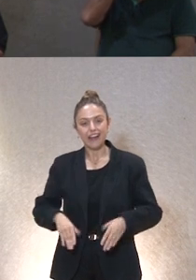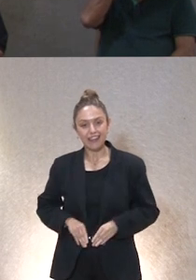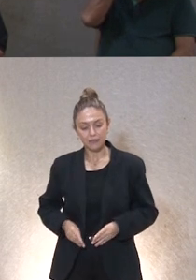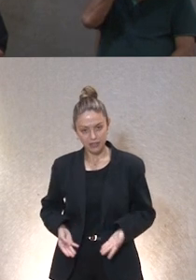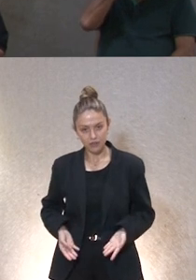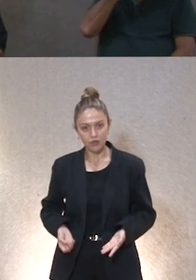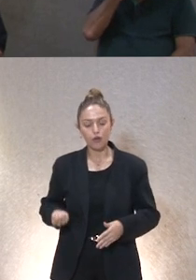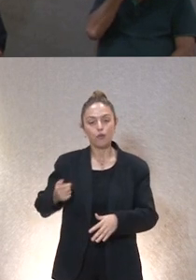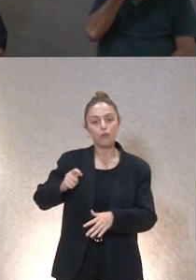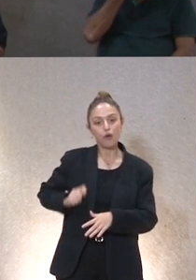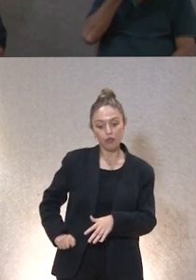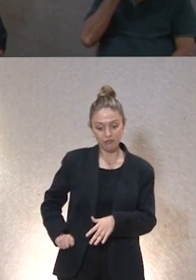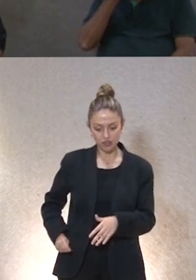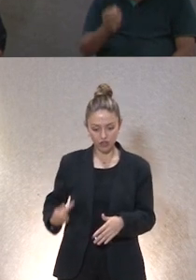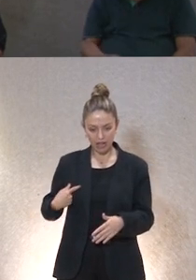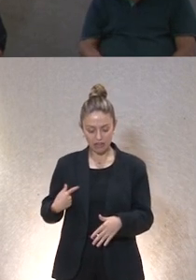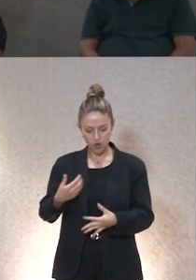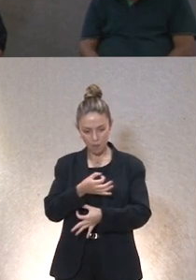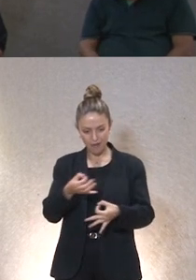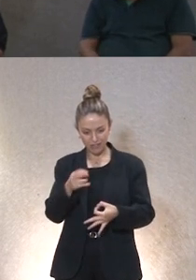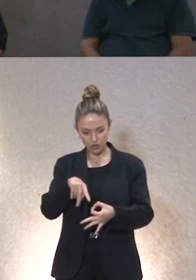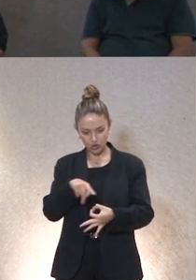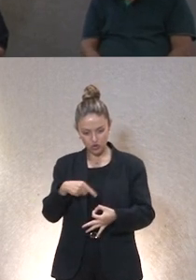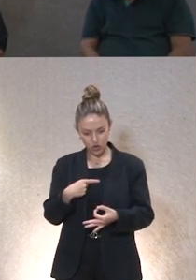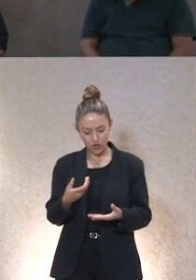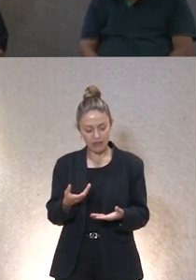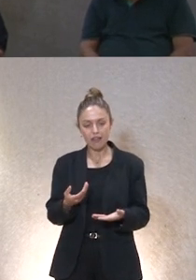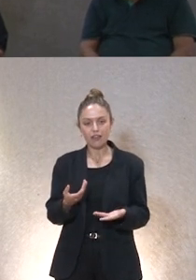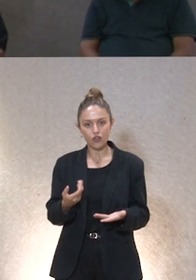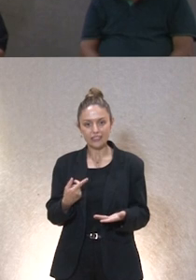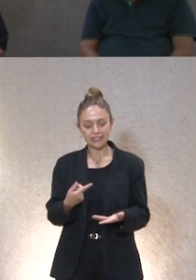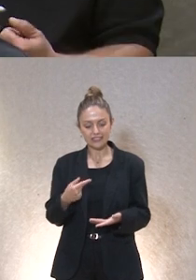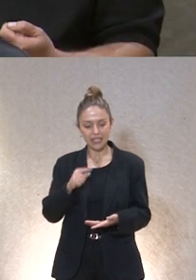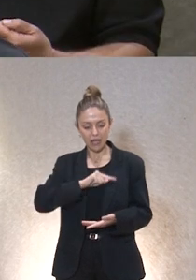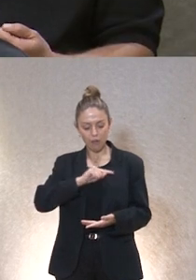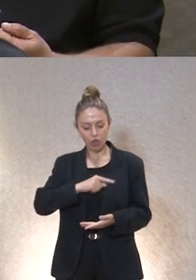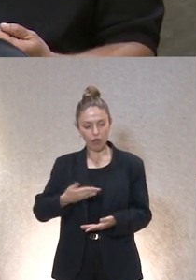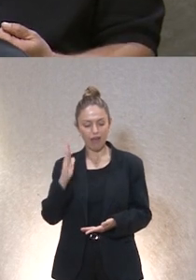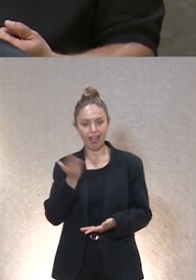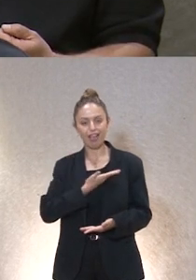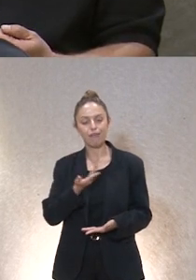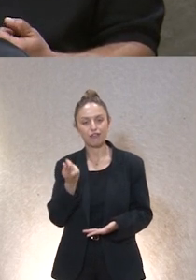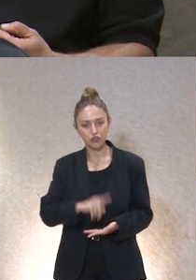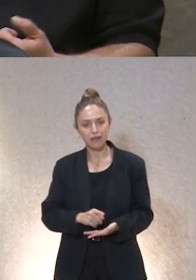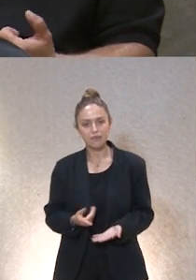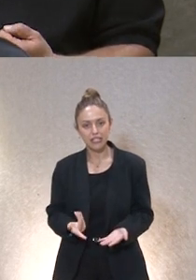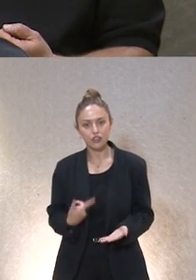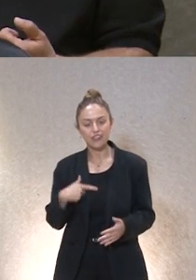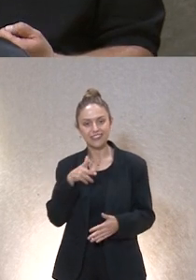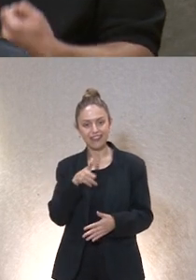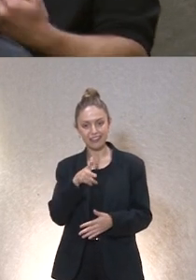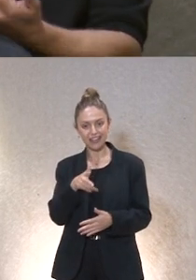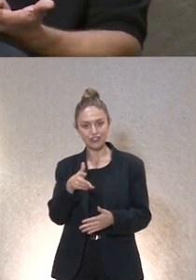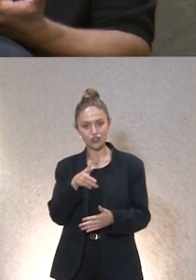cuando un profesional se da cuenta de que no es perfecto de que no lo hace todo genial pues tiene un impacto emocional también ¿no? al ver qué tipo de derechos está